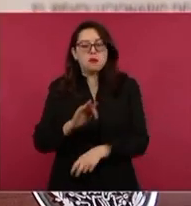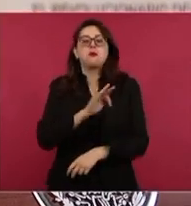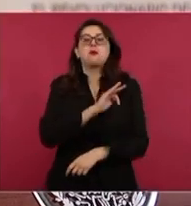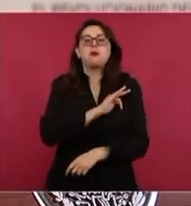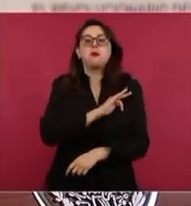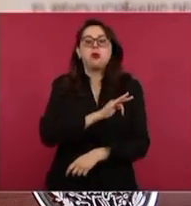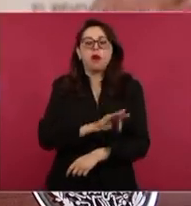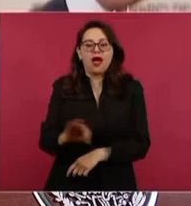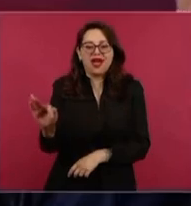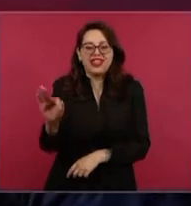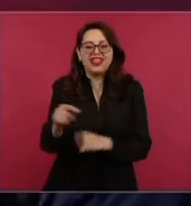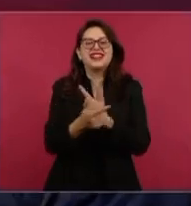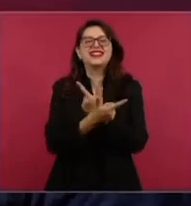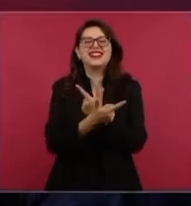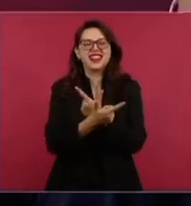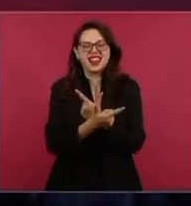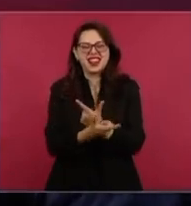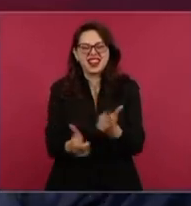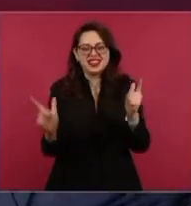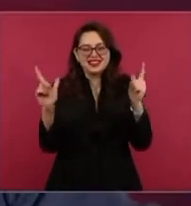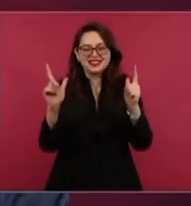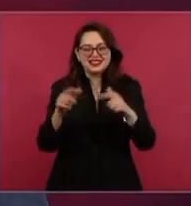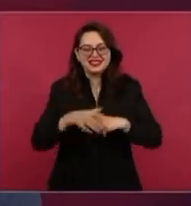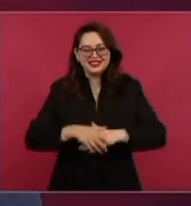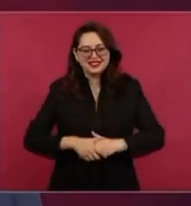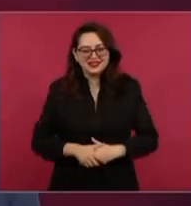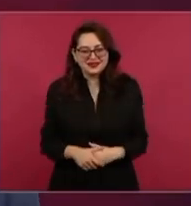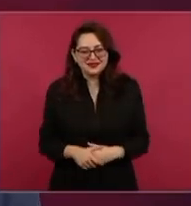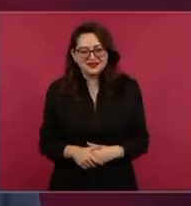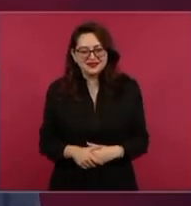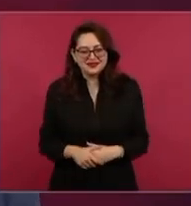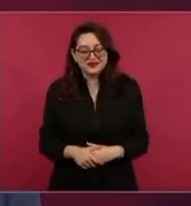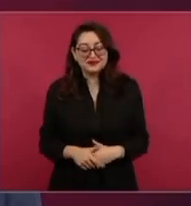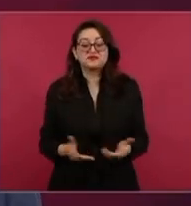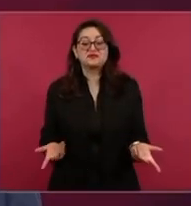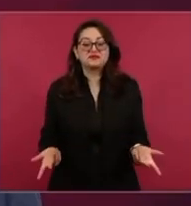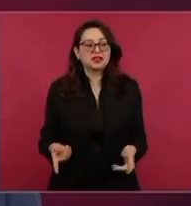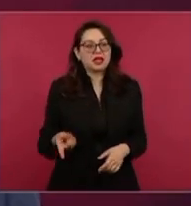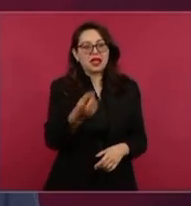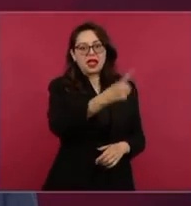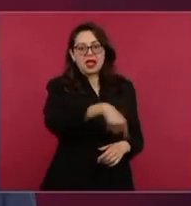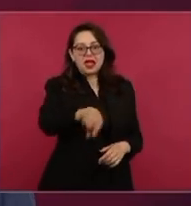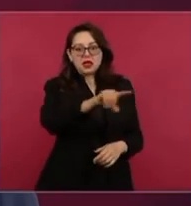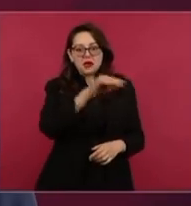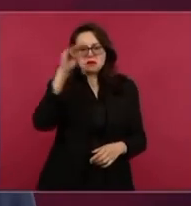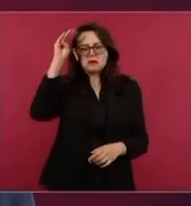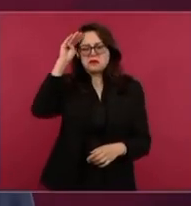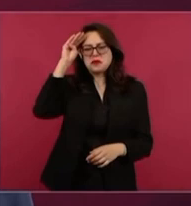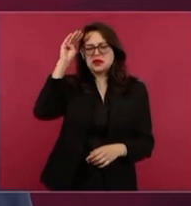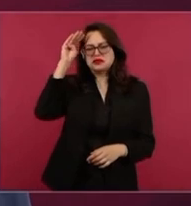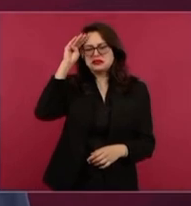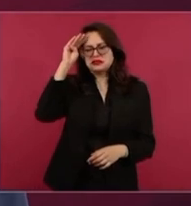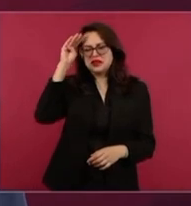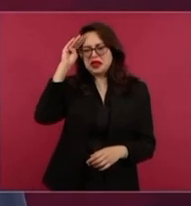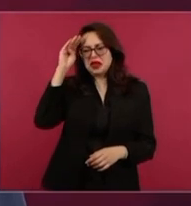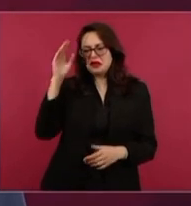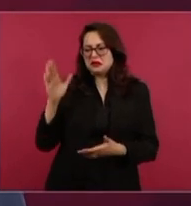nos iban a hacer falta los trenes de pasajeros,